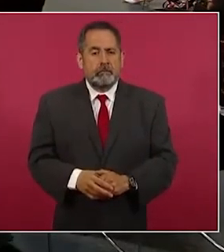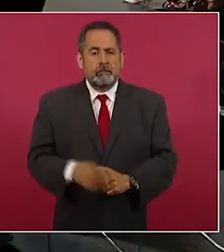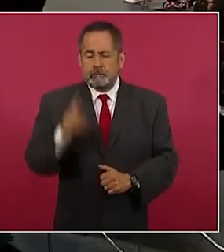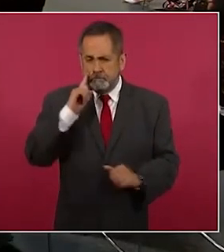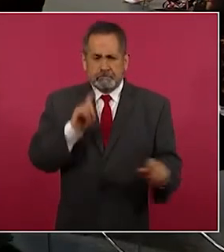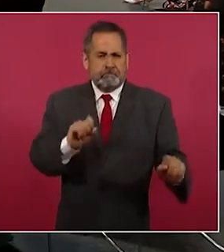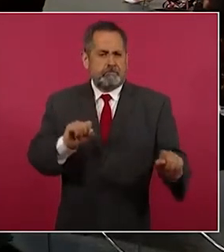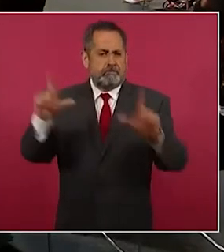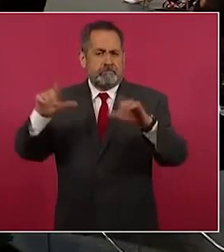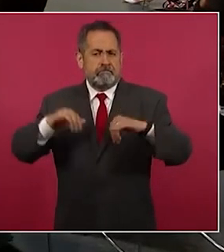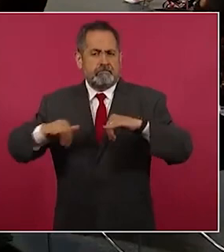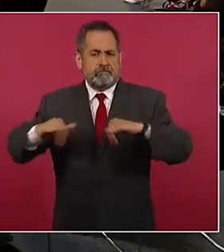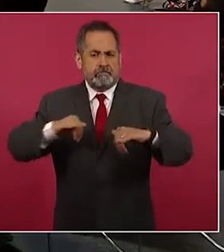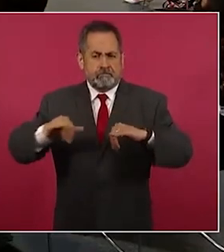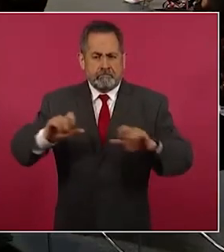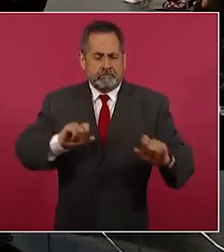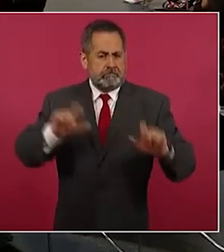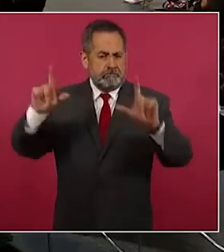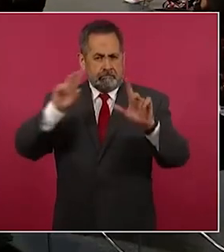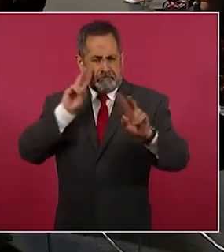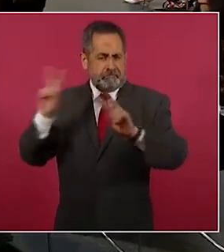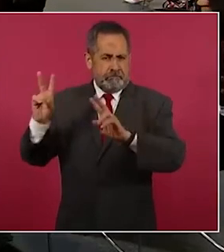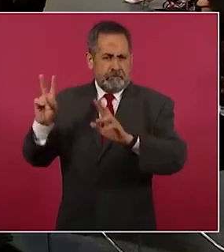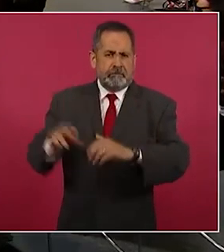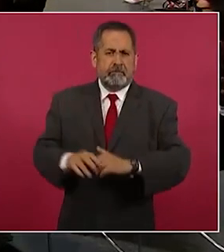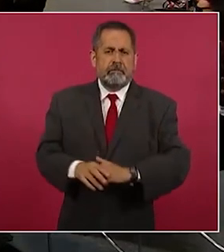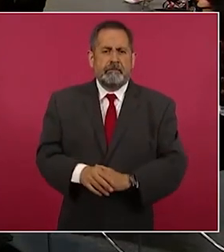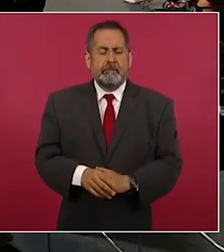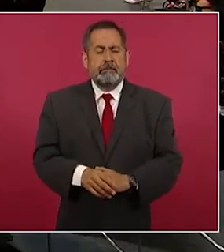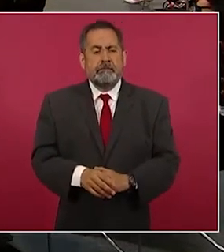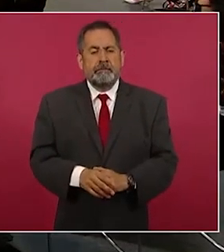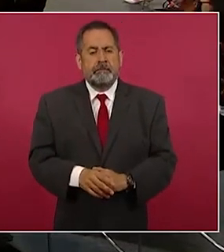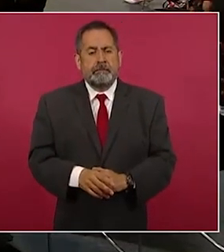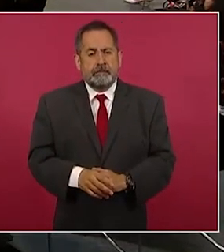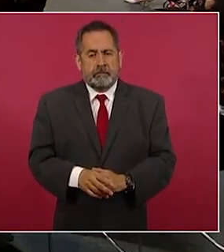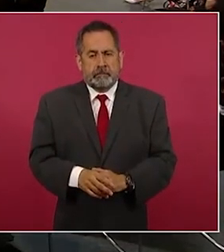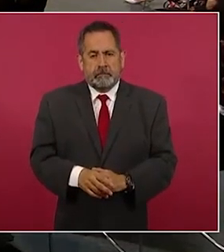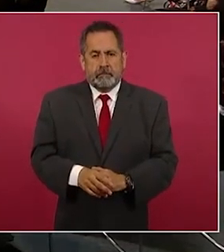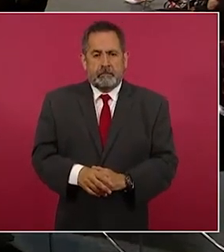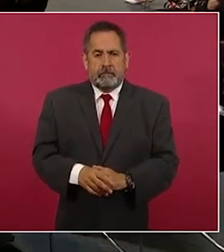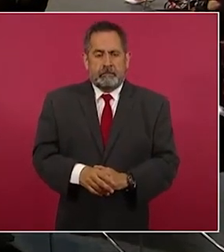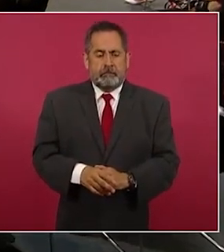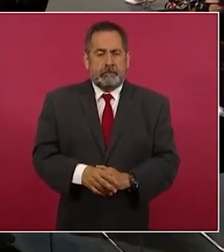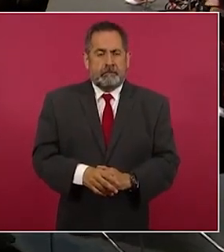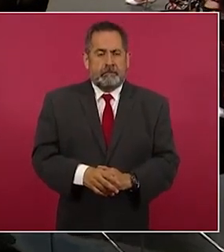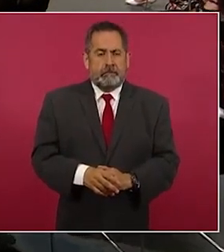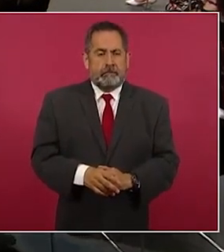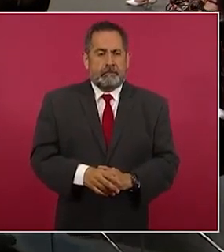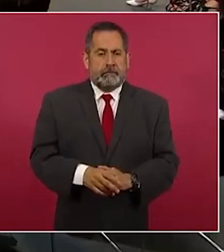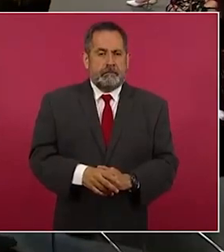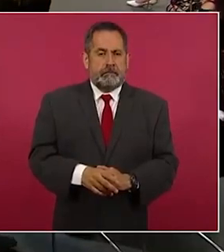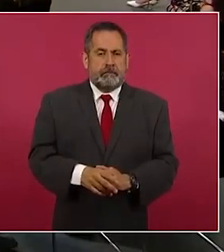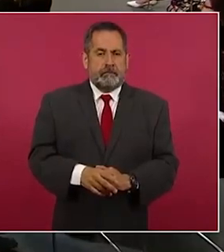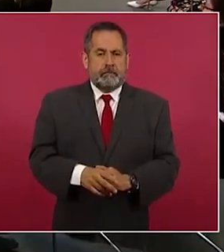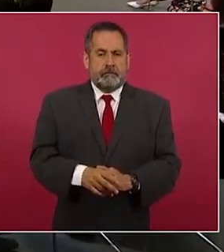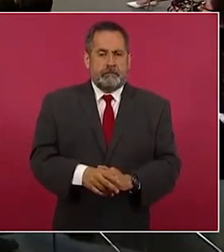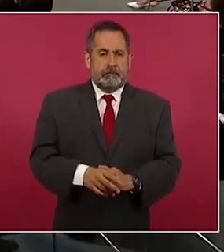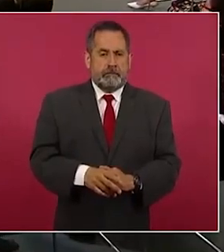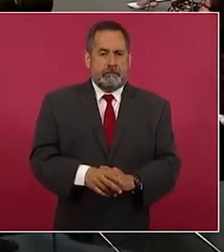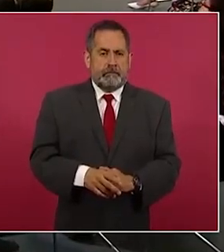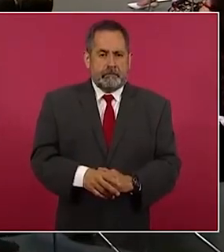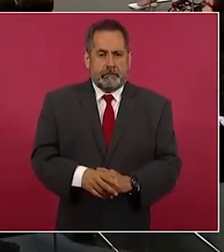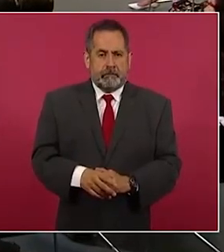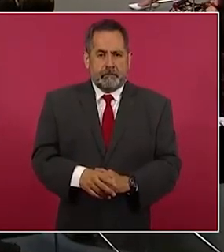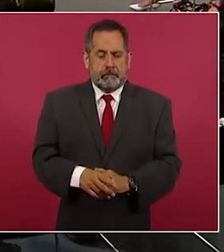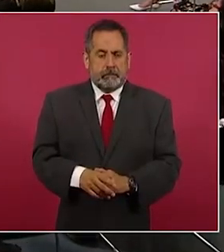mapa y aquí podría… el mapa del tren. Sí, compartir que este proyecto